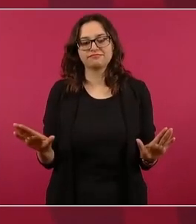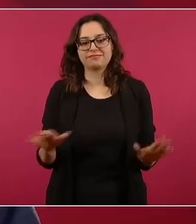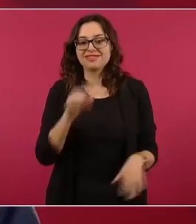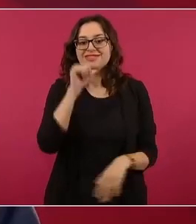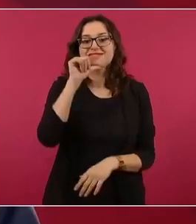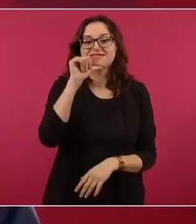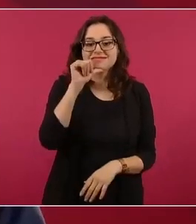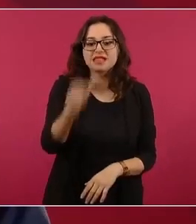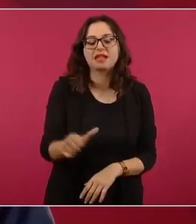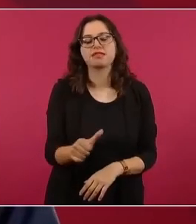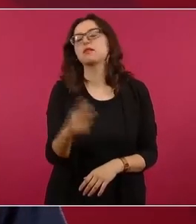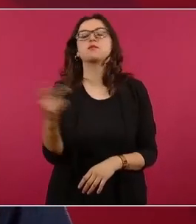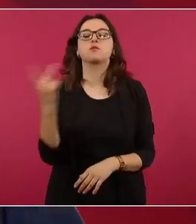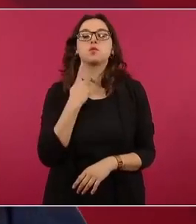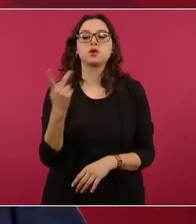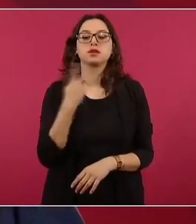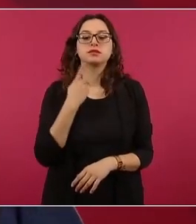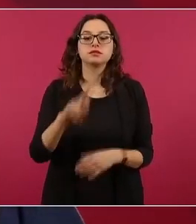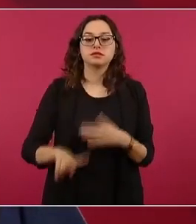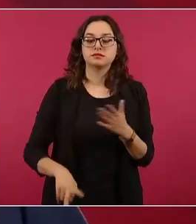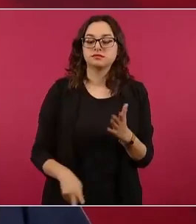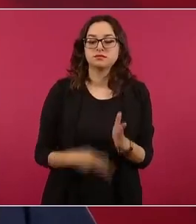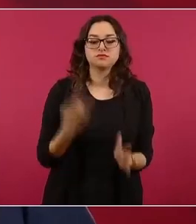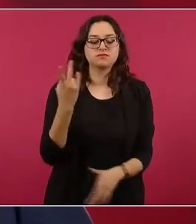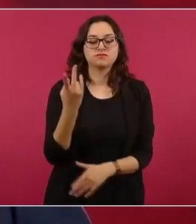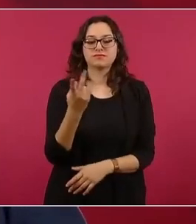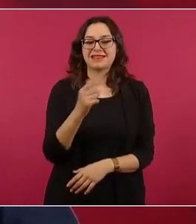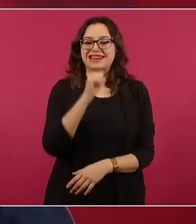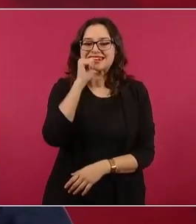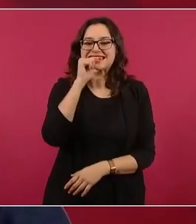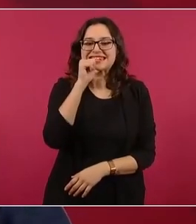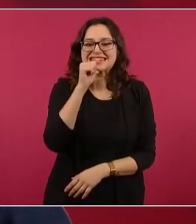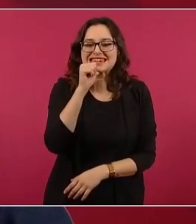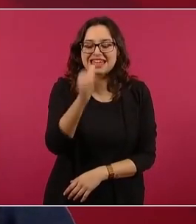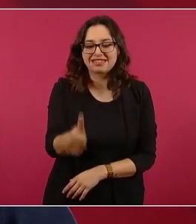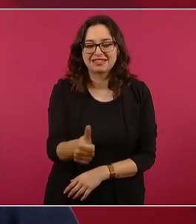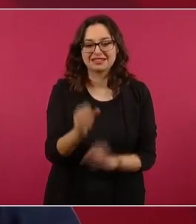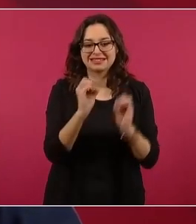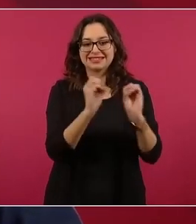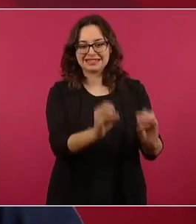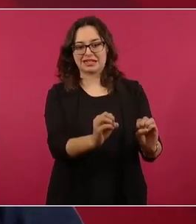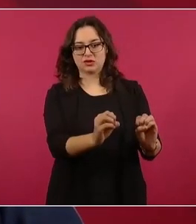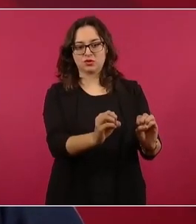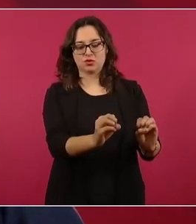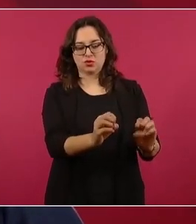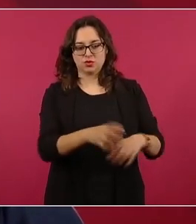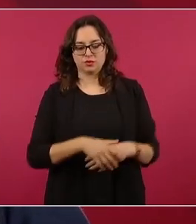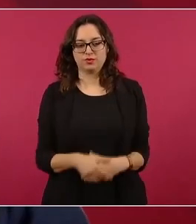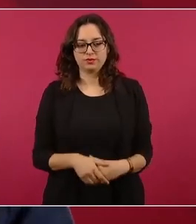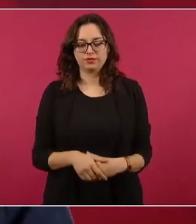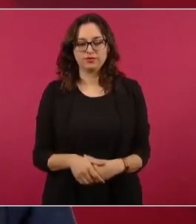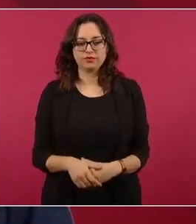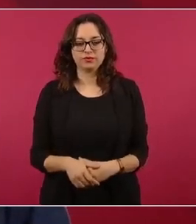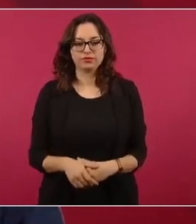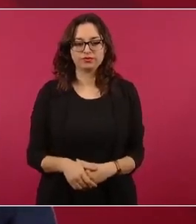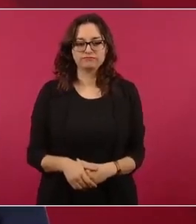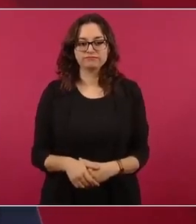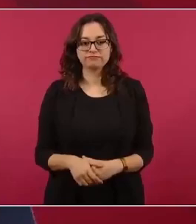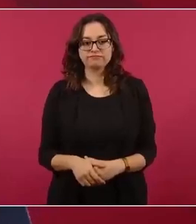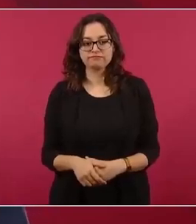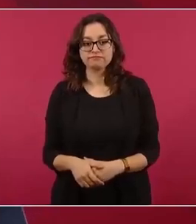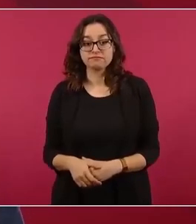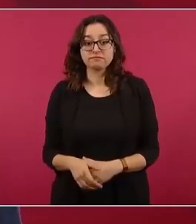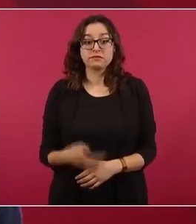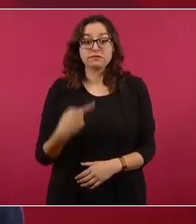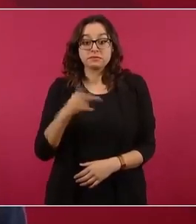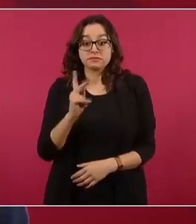absolutamente en nada, pero ya siento